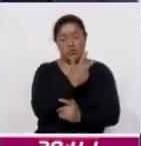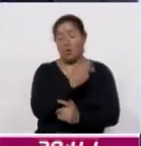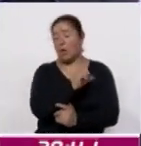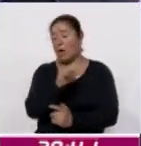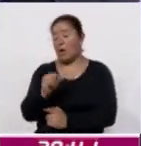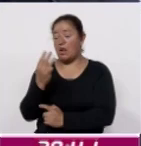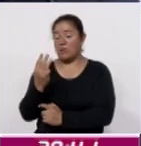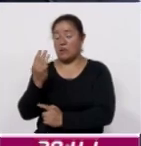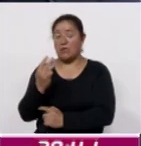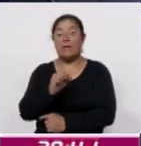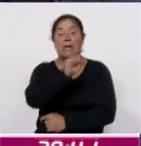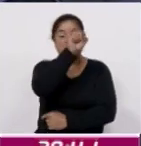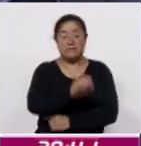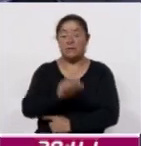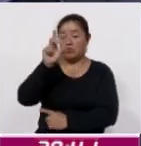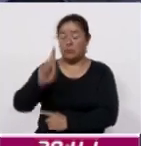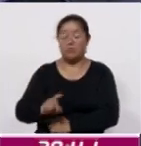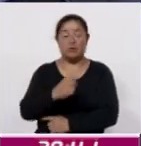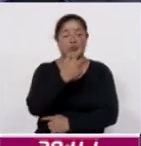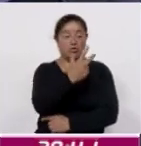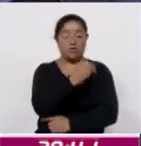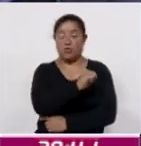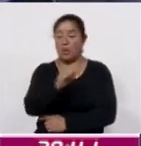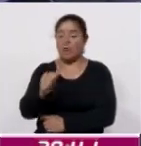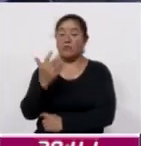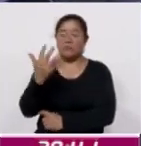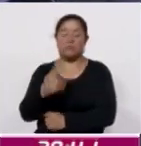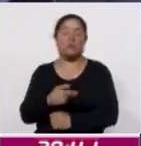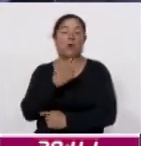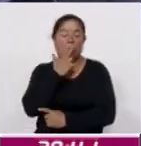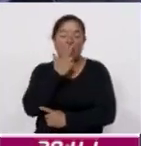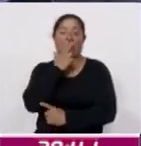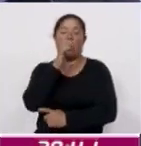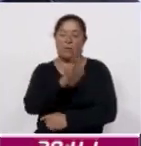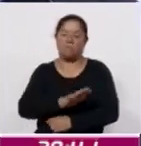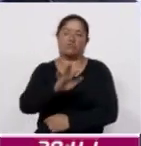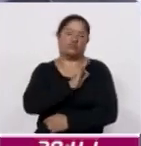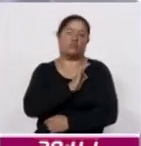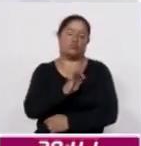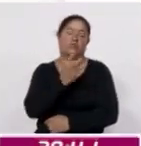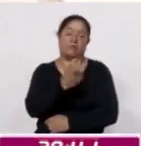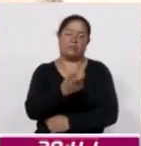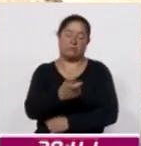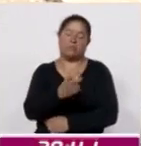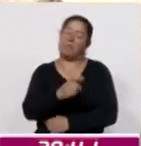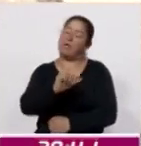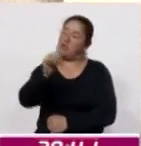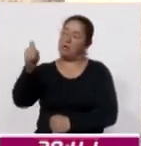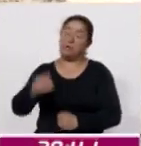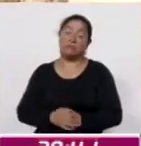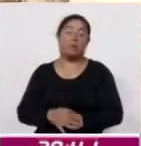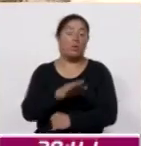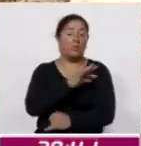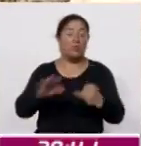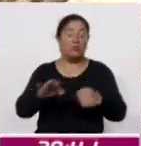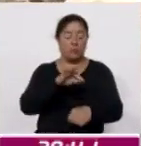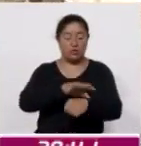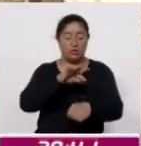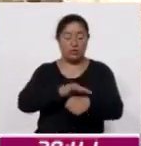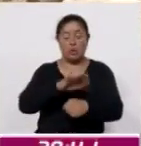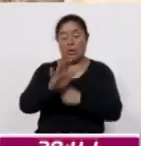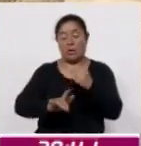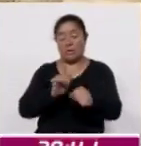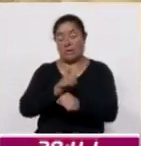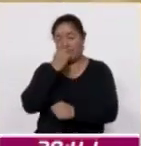de la tarde y sábados y domingos de 8 a 5, para que puedan disfrutar de esta nueva área y de las demás. Finalmente, el médico veterinario